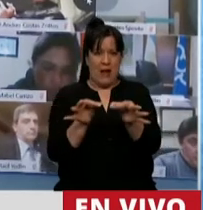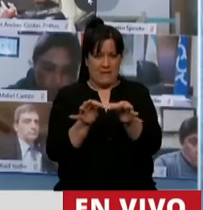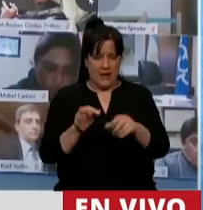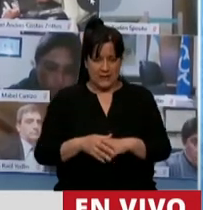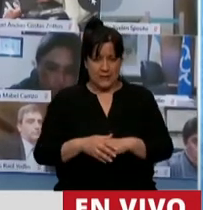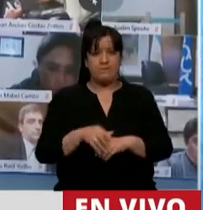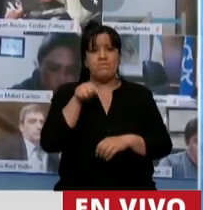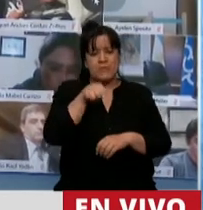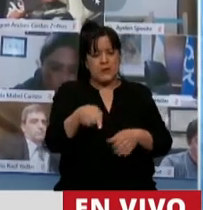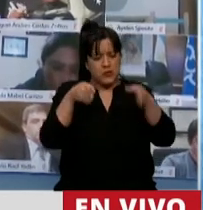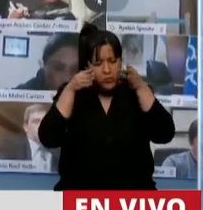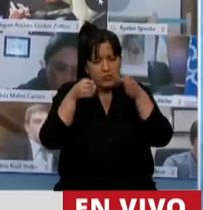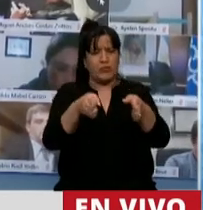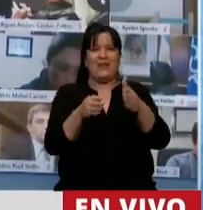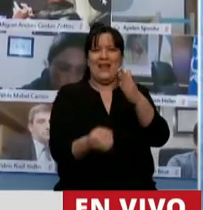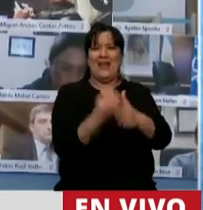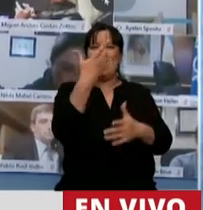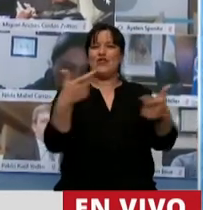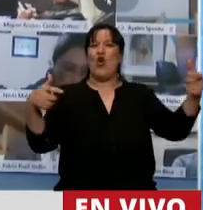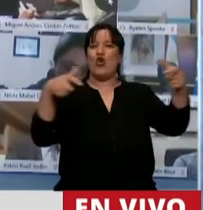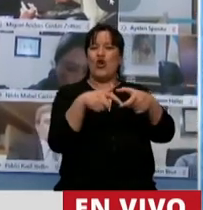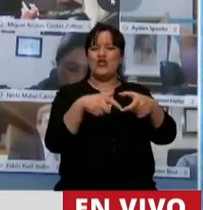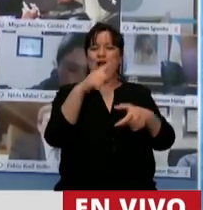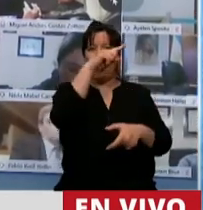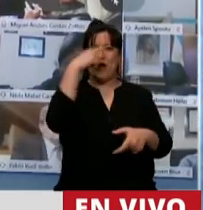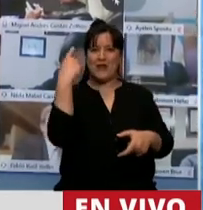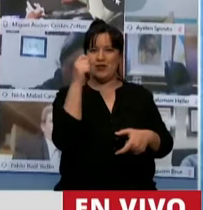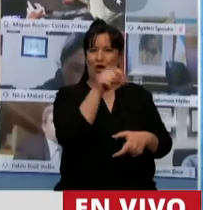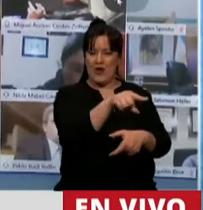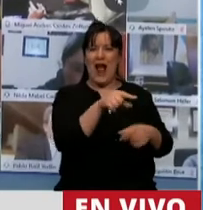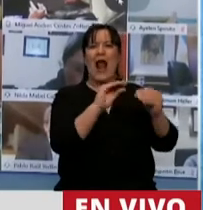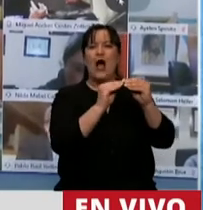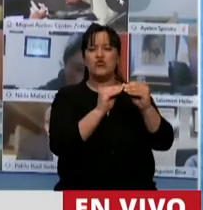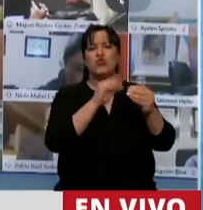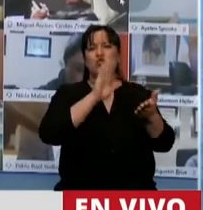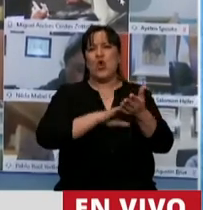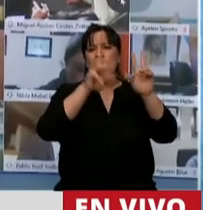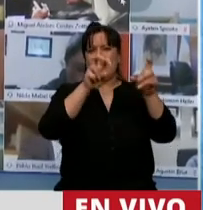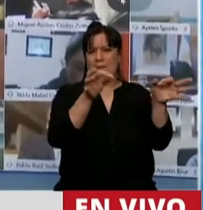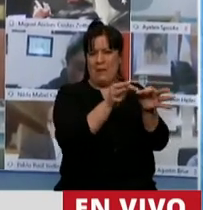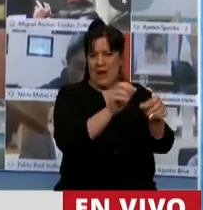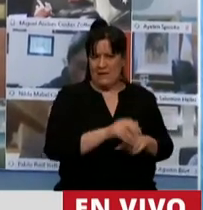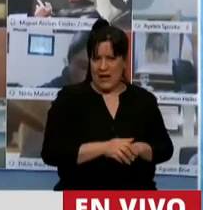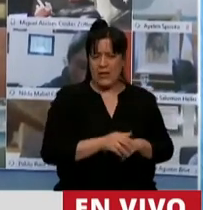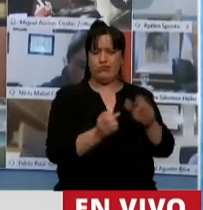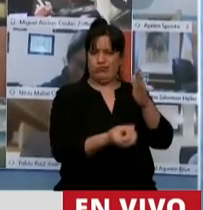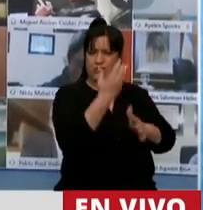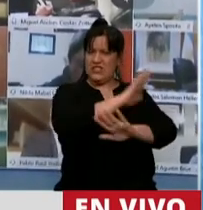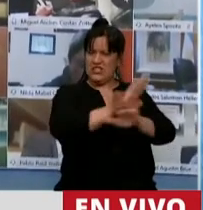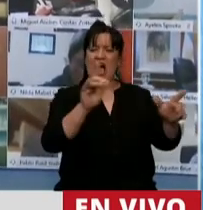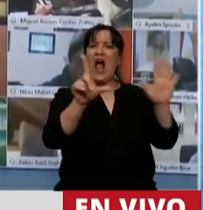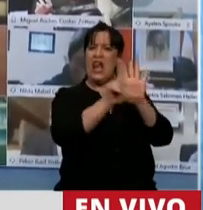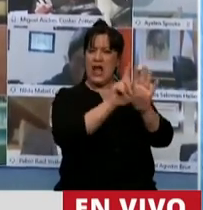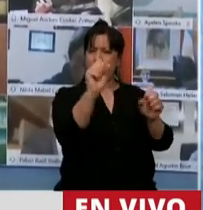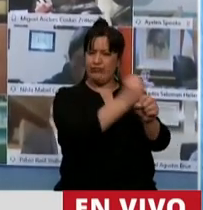Así apuntamos a la creación del Consejo Nacional de los Asuntos Relativos a Malvinas, que ya es ley.